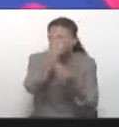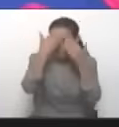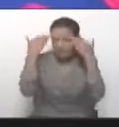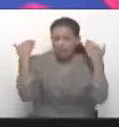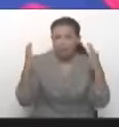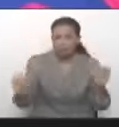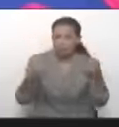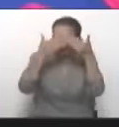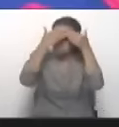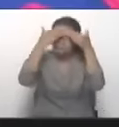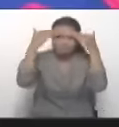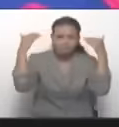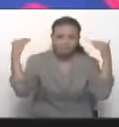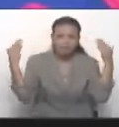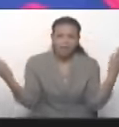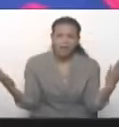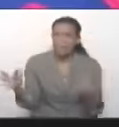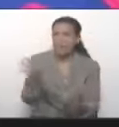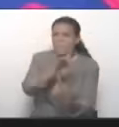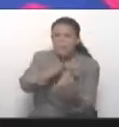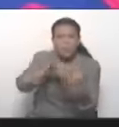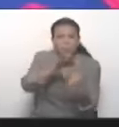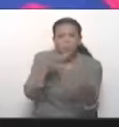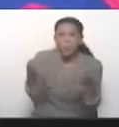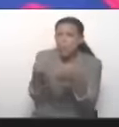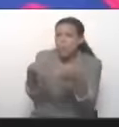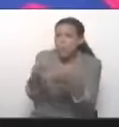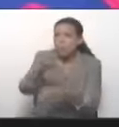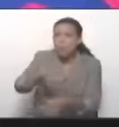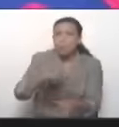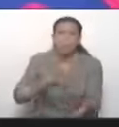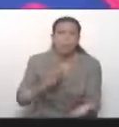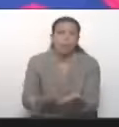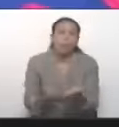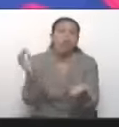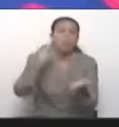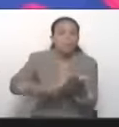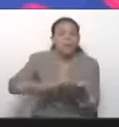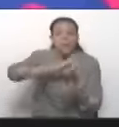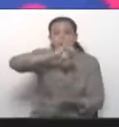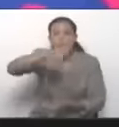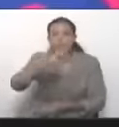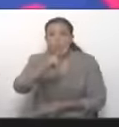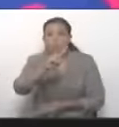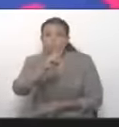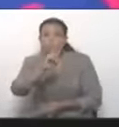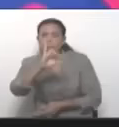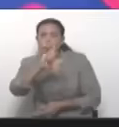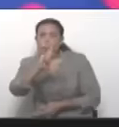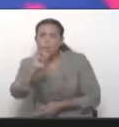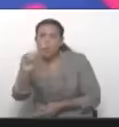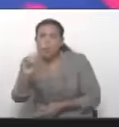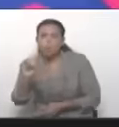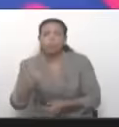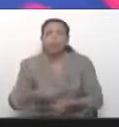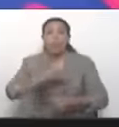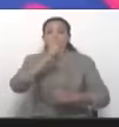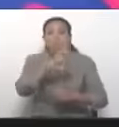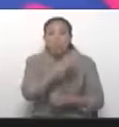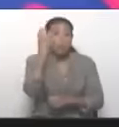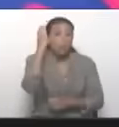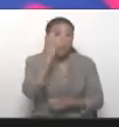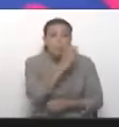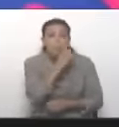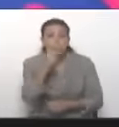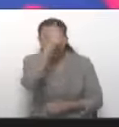Ya basta. De los manipuladores. Ya basta de los Julios Borges. Ya basta de los Leopoldo López.